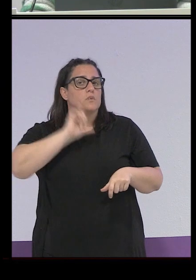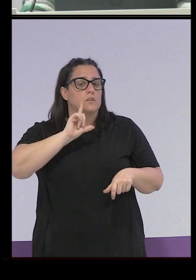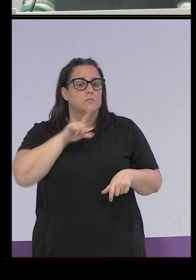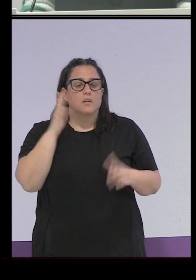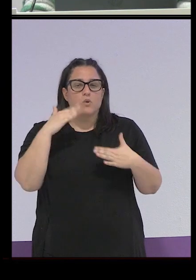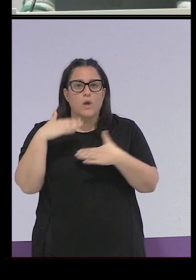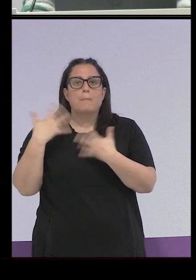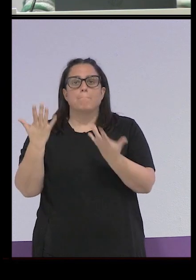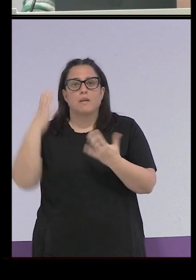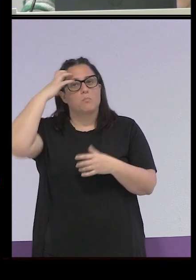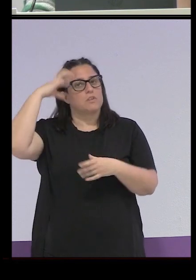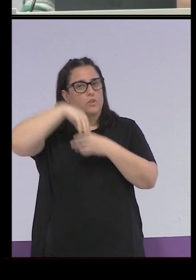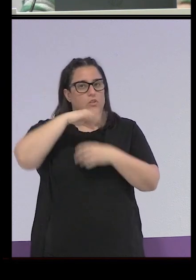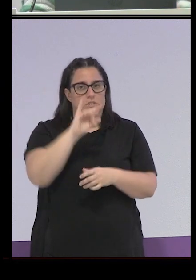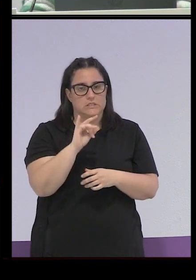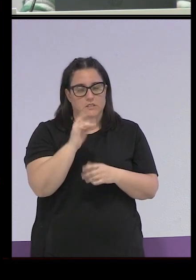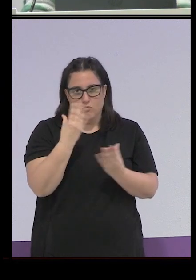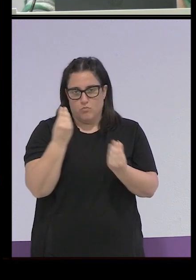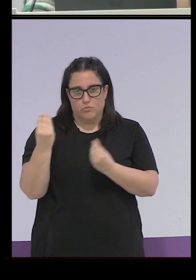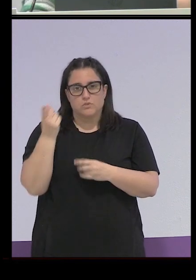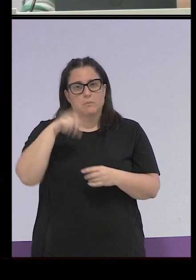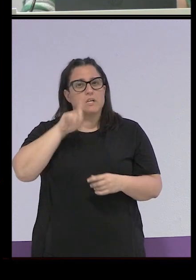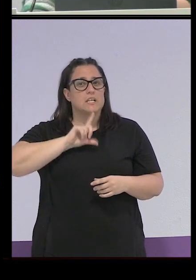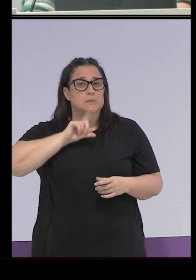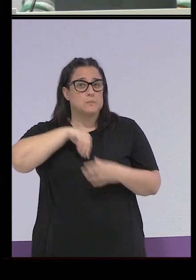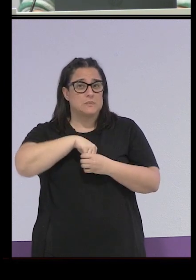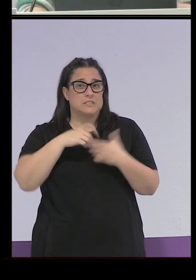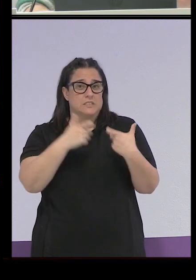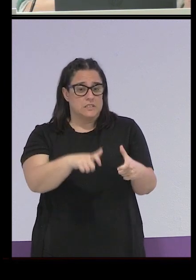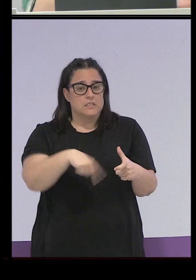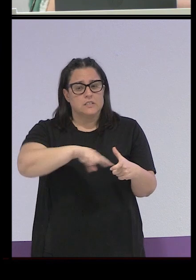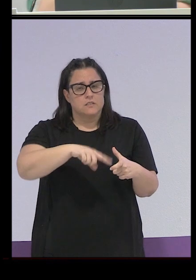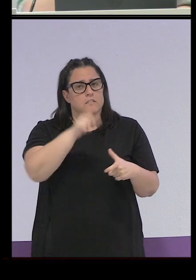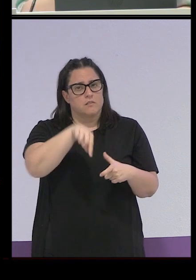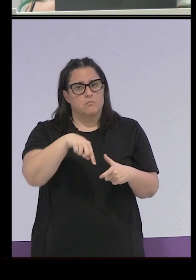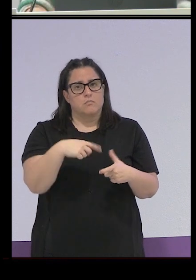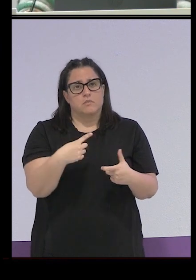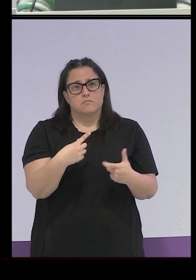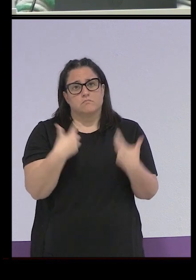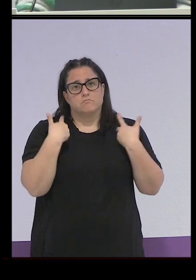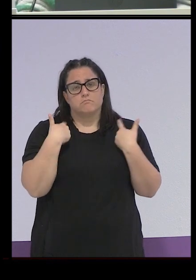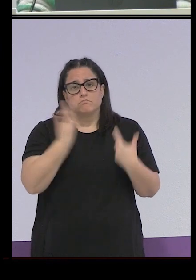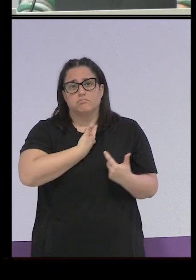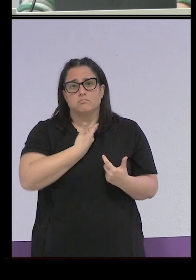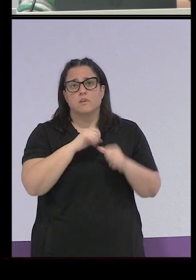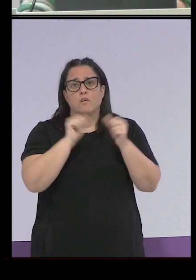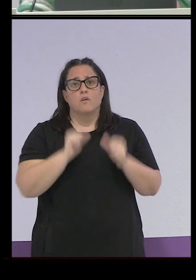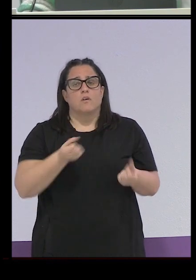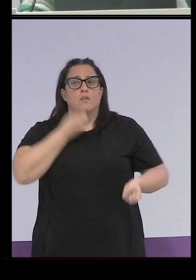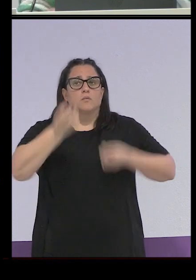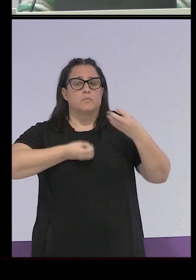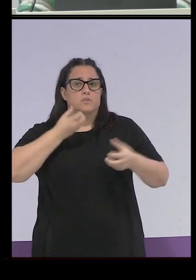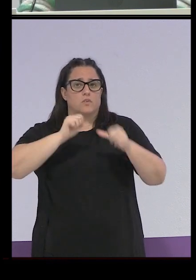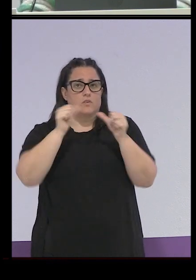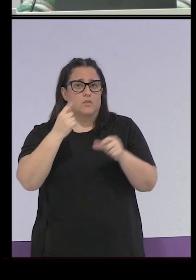a muchas es en el patronato también las lesbianas en este sentido pues vivieron otros mecanismos de expresión distintos